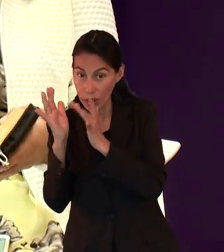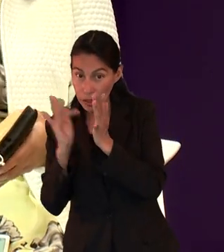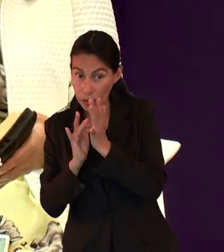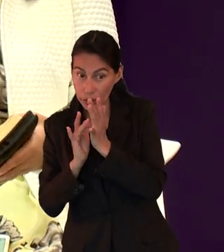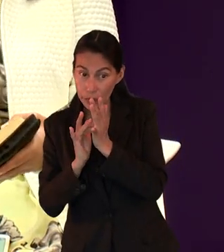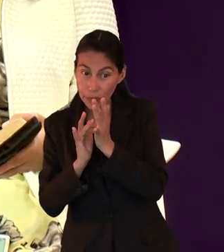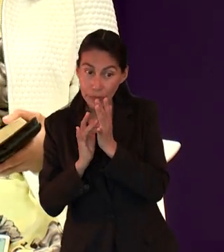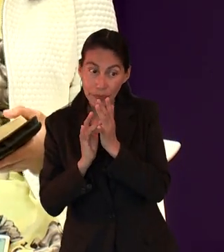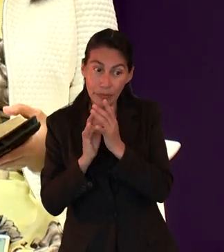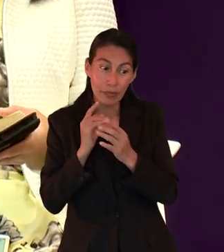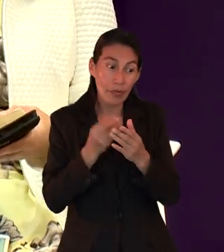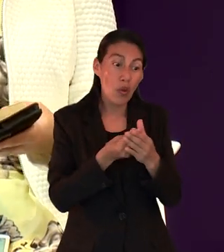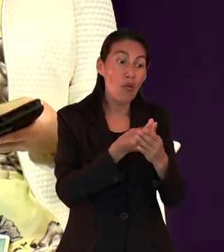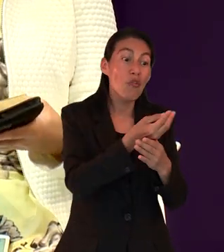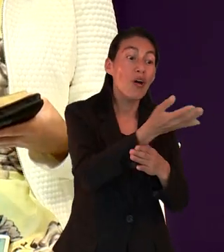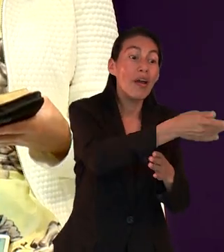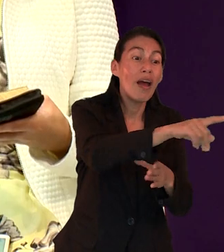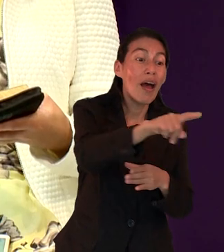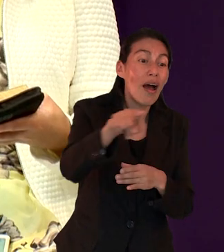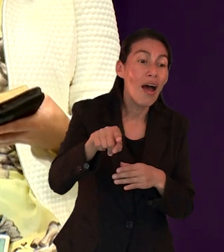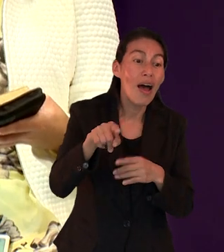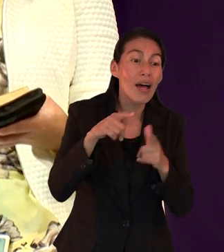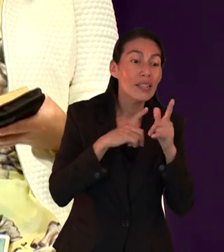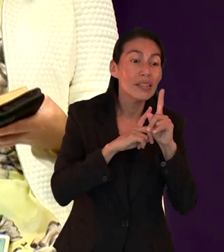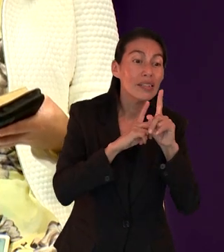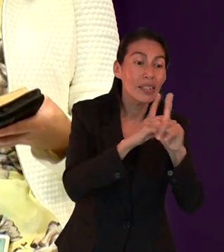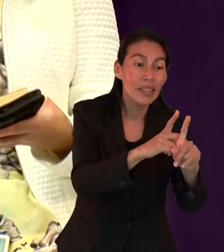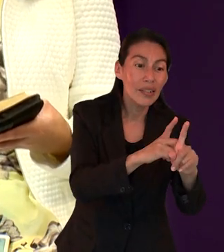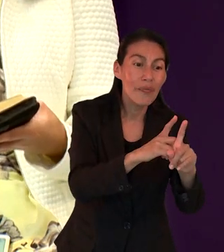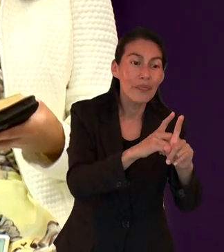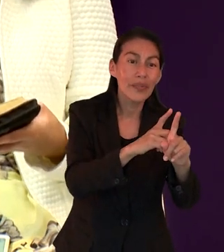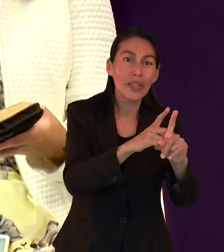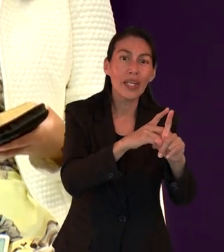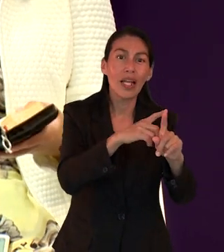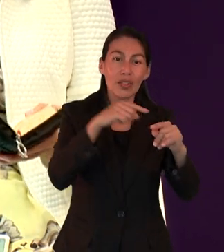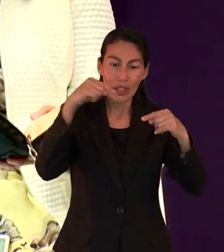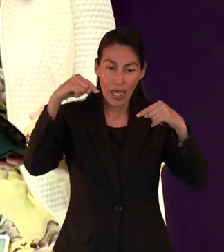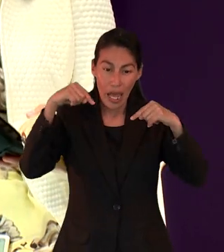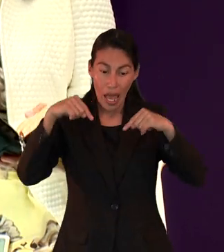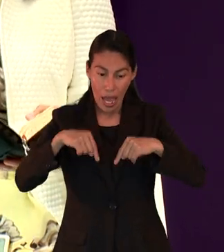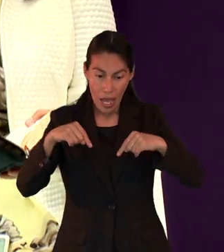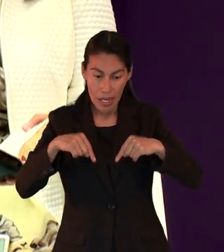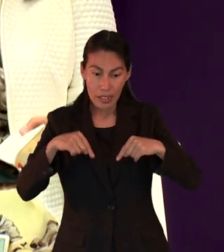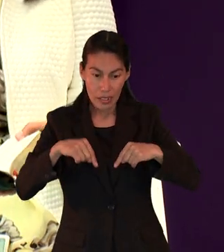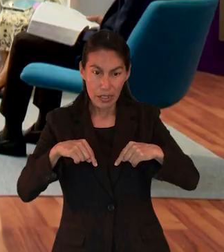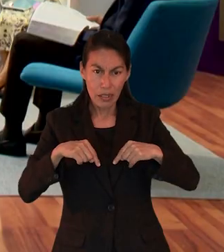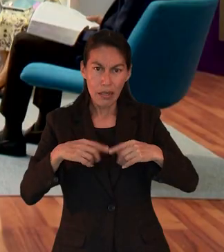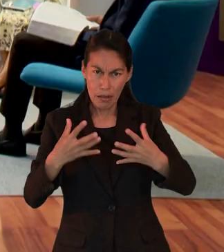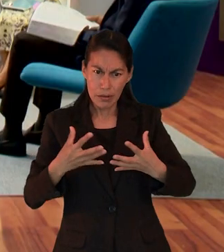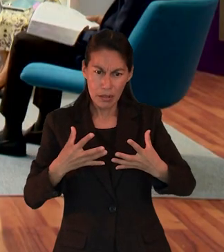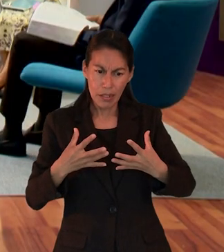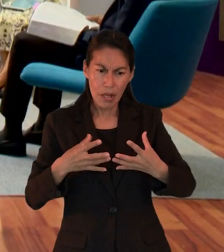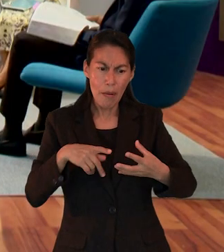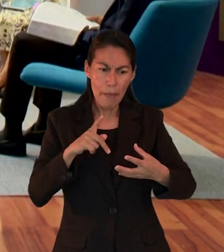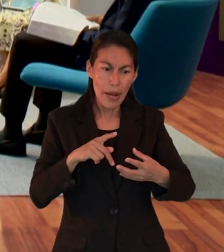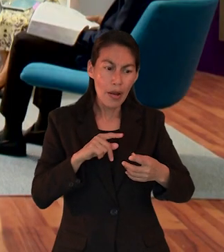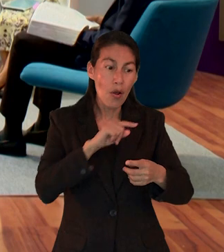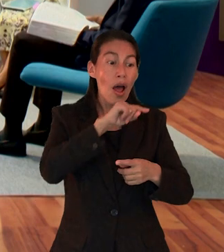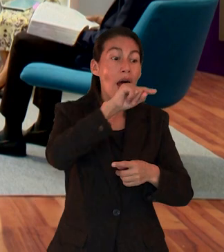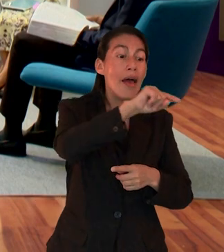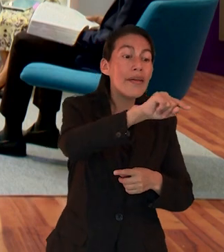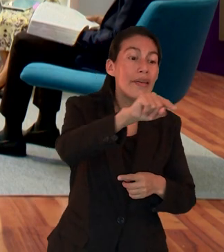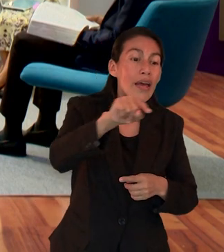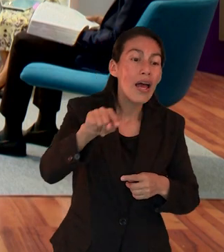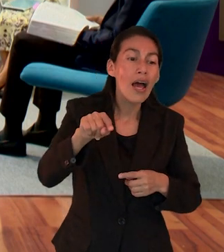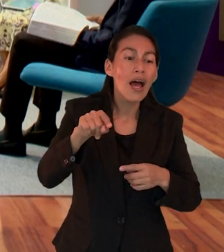diciendo hace ratito y es que cuando nosotros decidimos pues seguir a Jesús fuera del campamento estamos dejando atrás esa